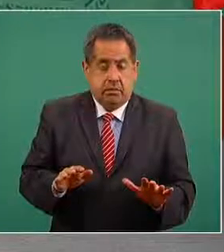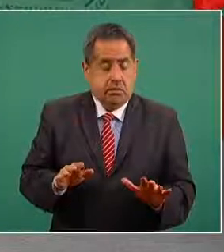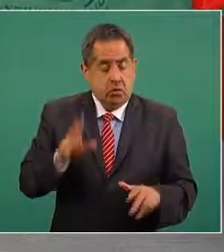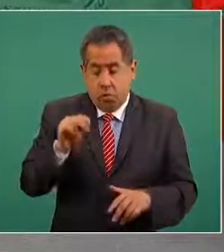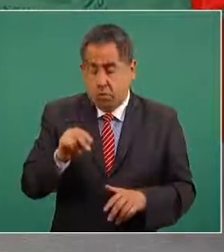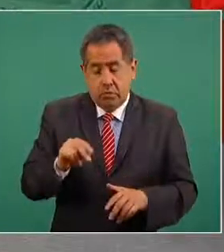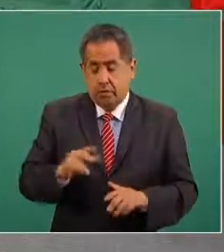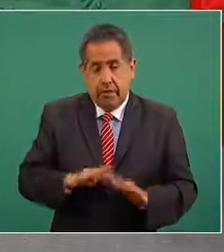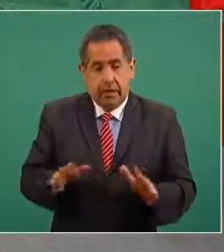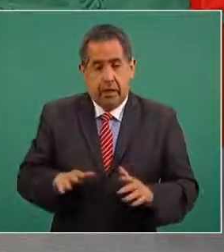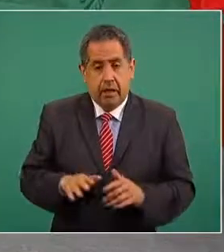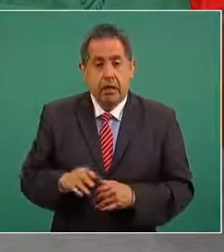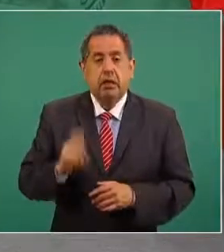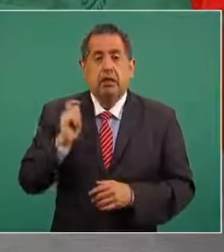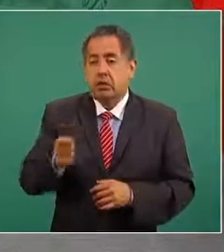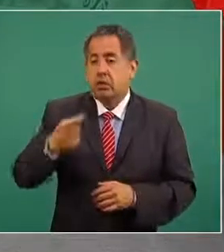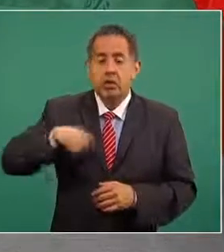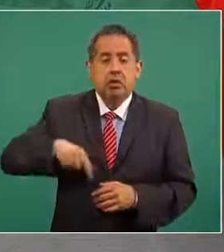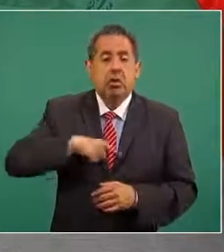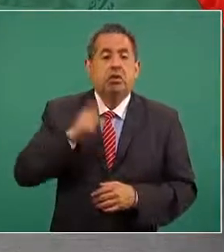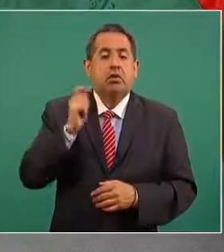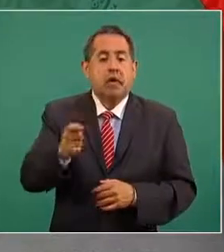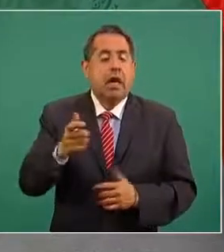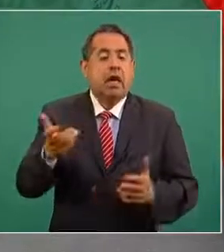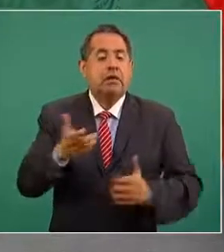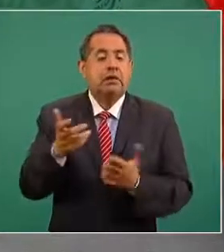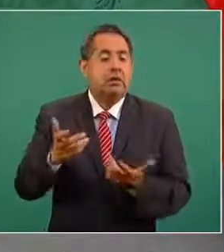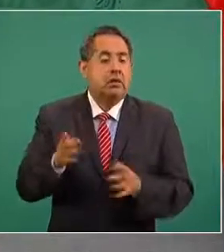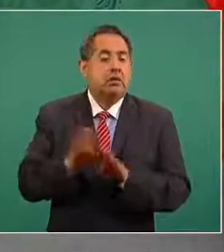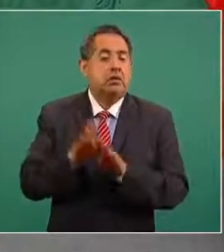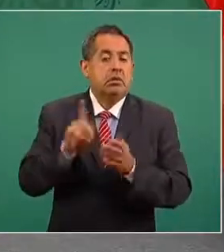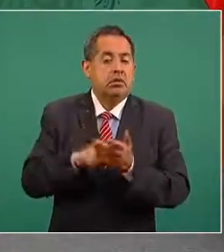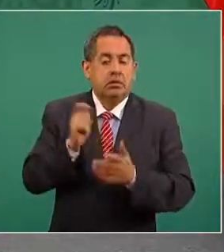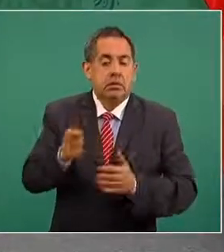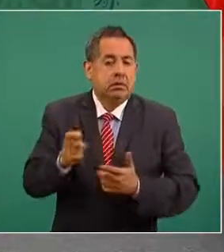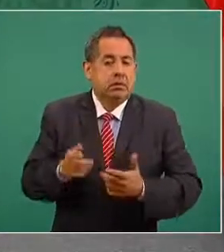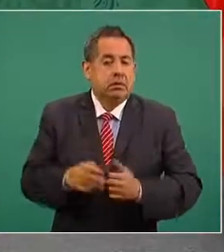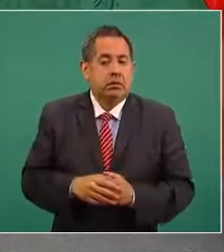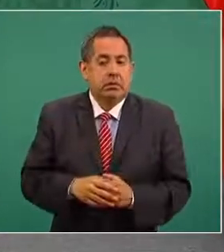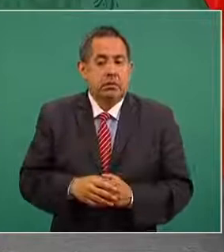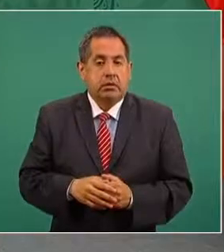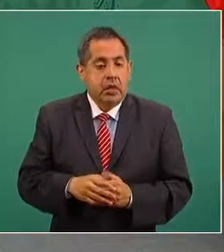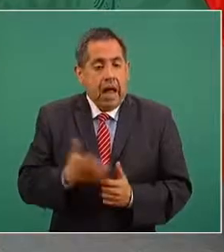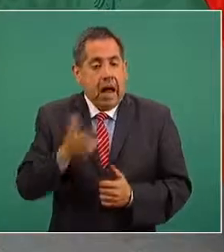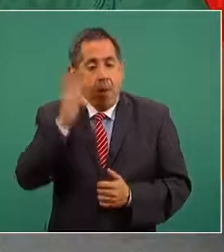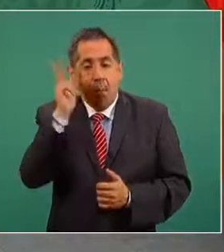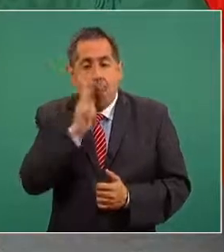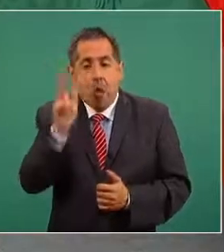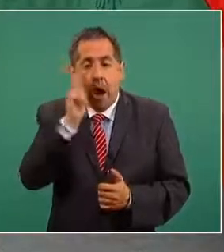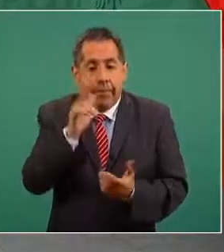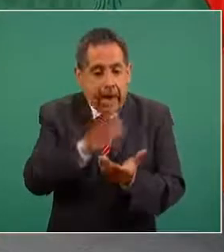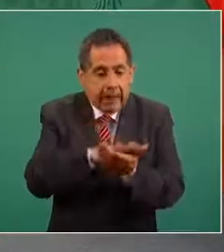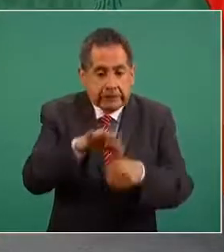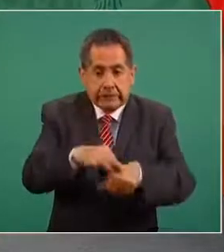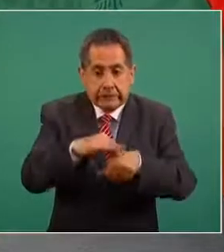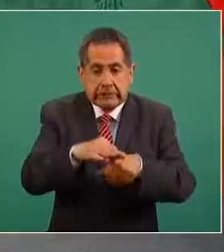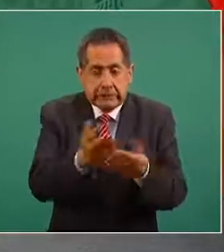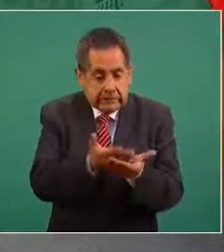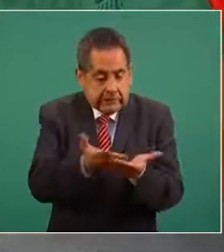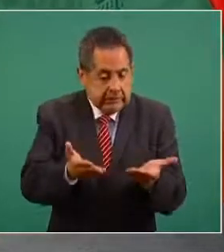que actuar a partir de hechos de pruebas